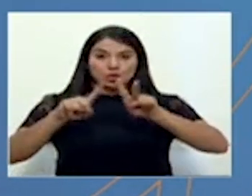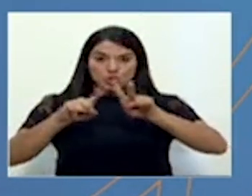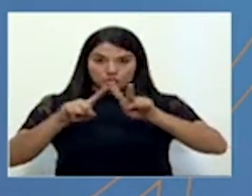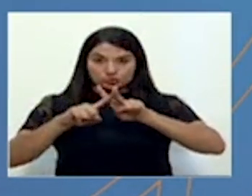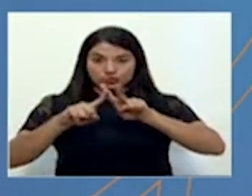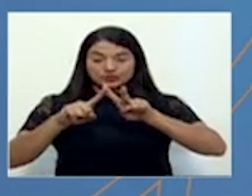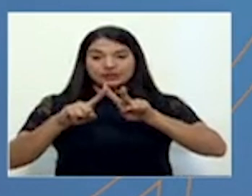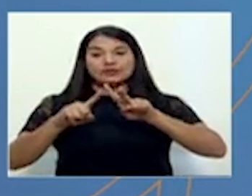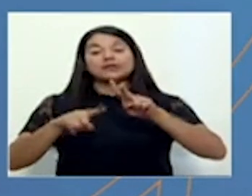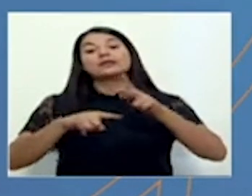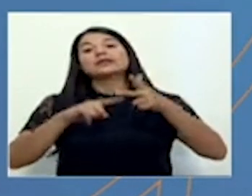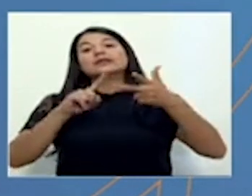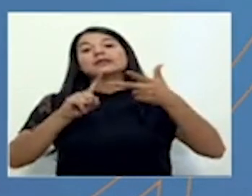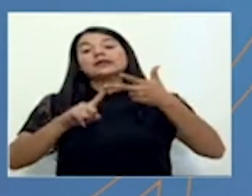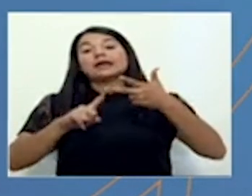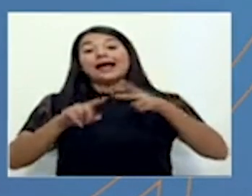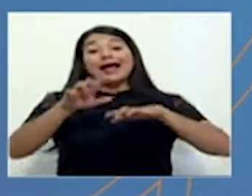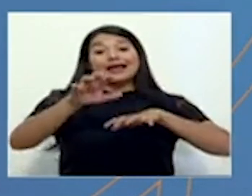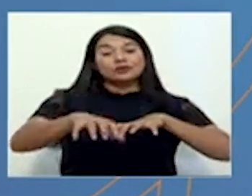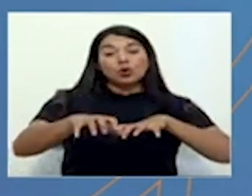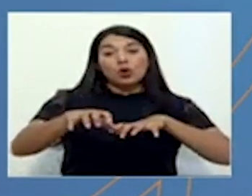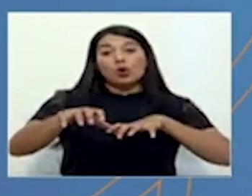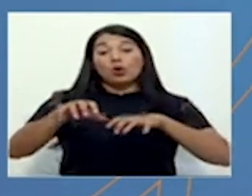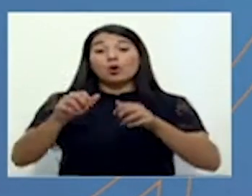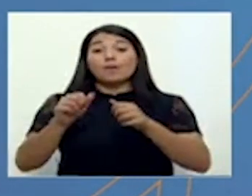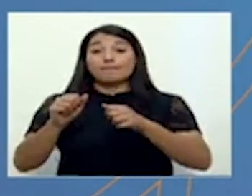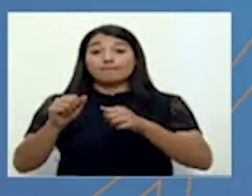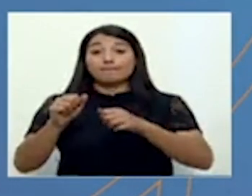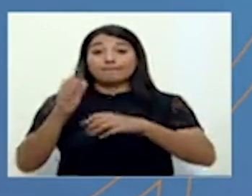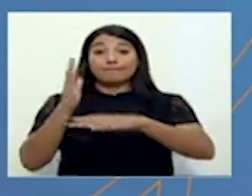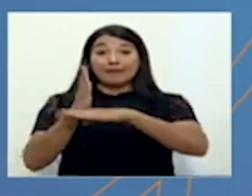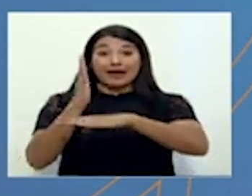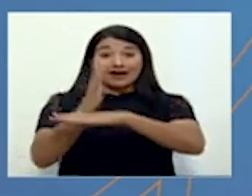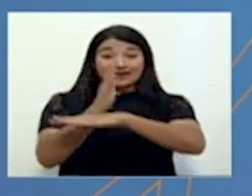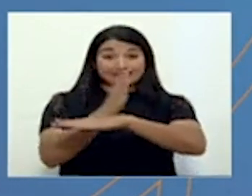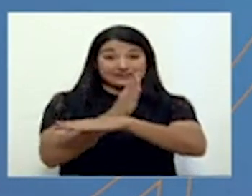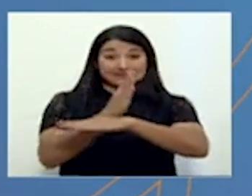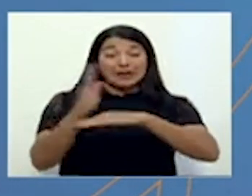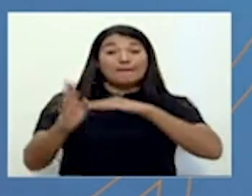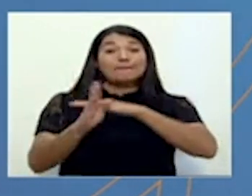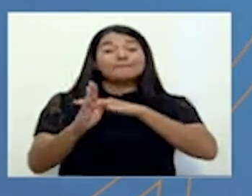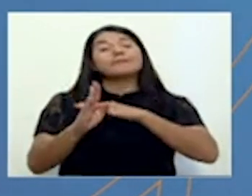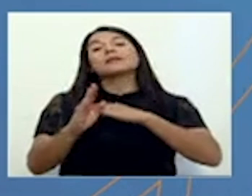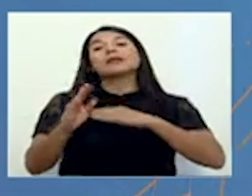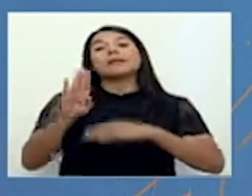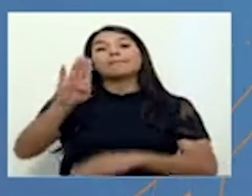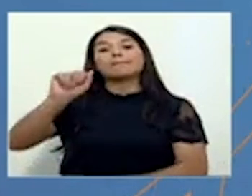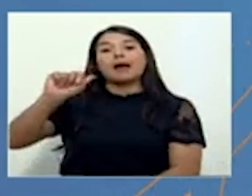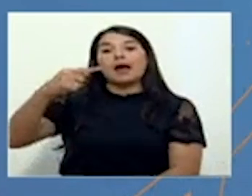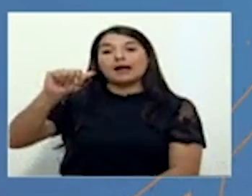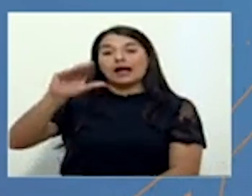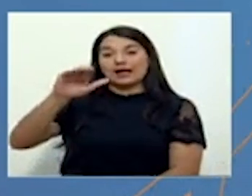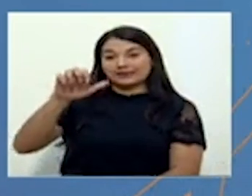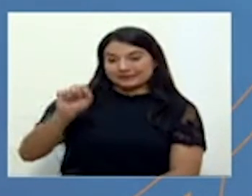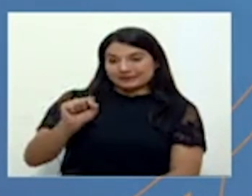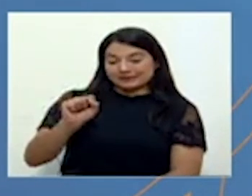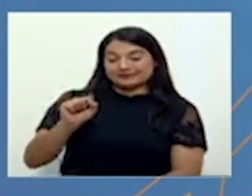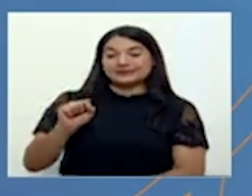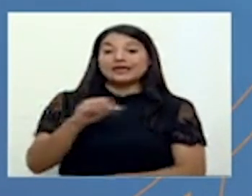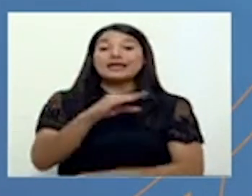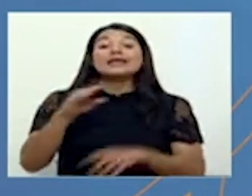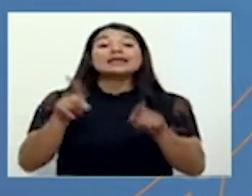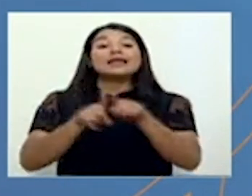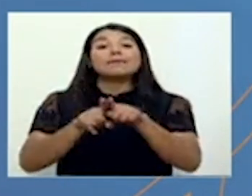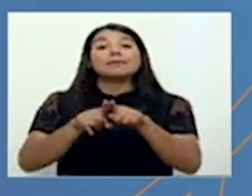distrito de Nicoya. Cantón Bagases, con el distrito central. En la región Huétara